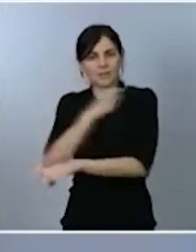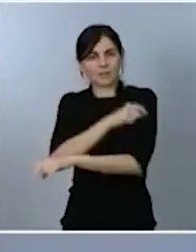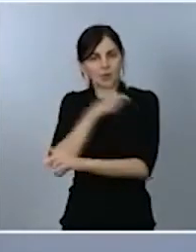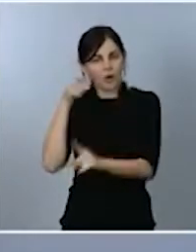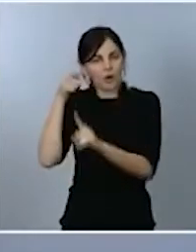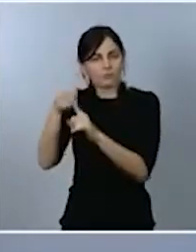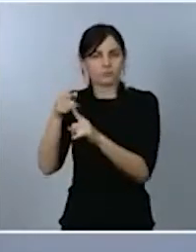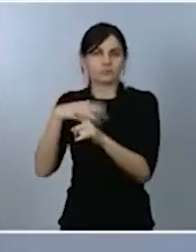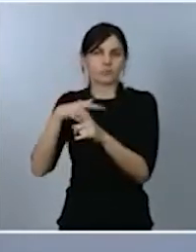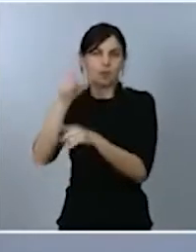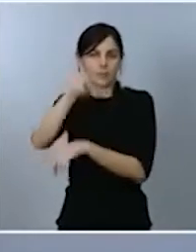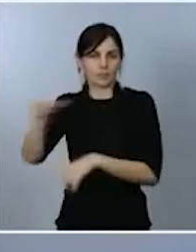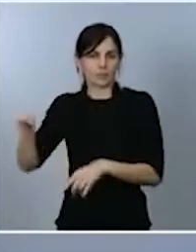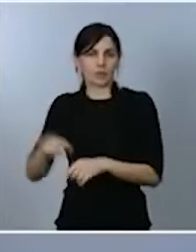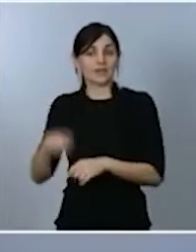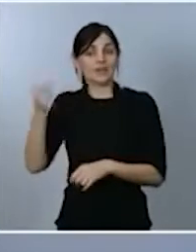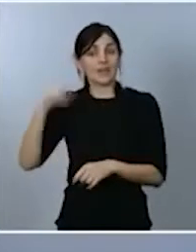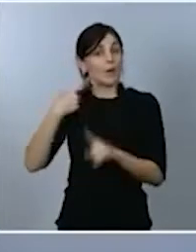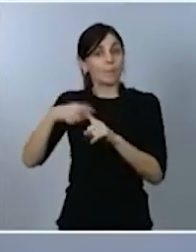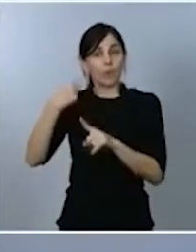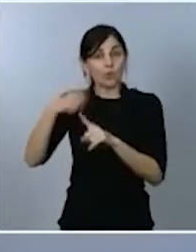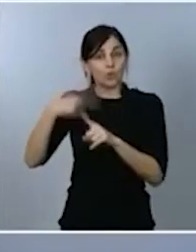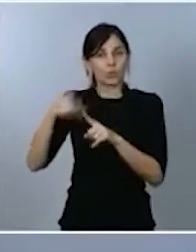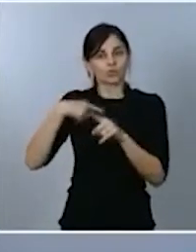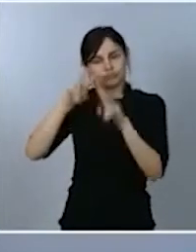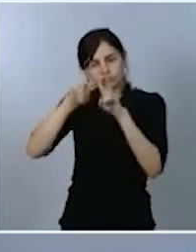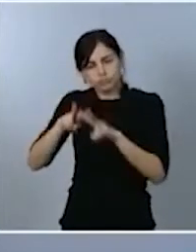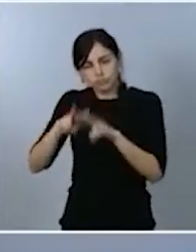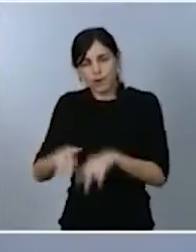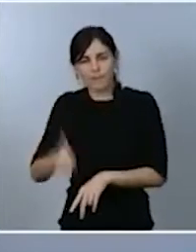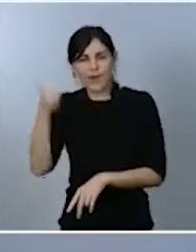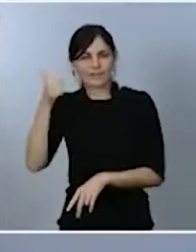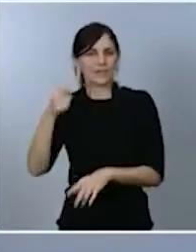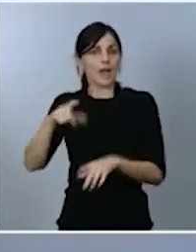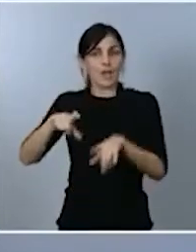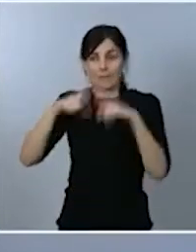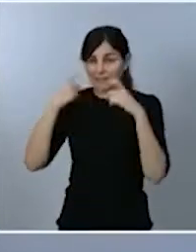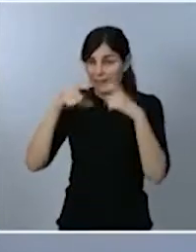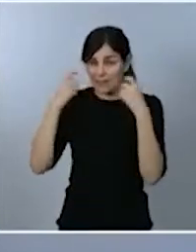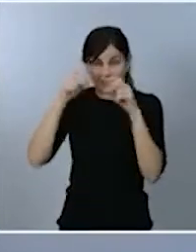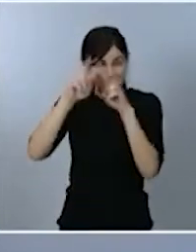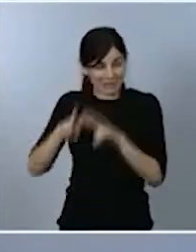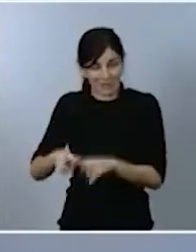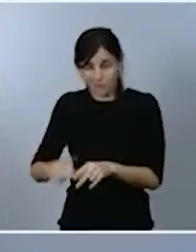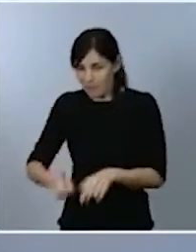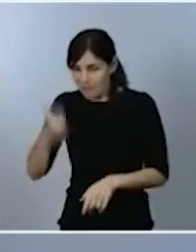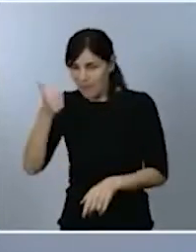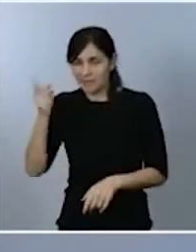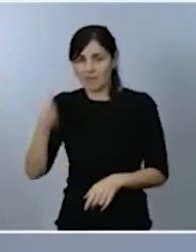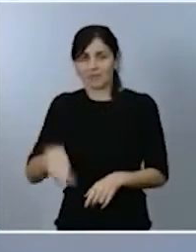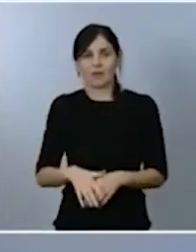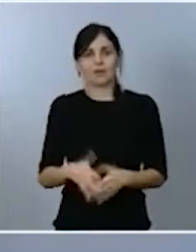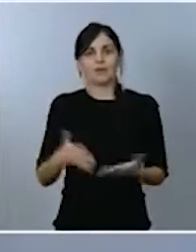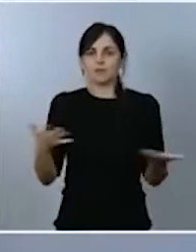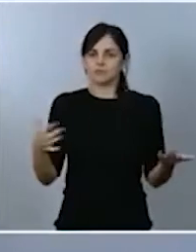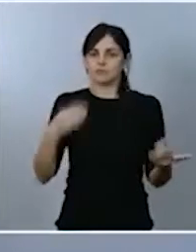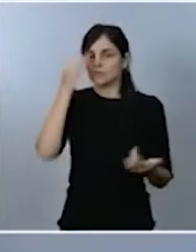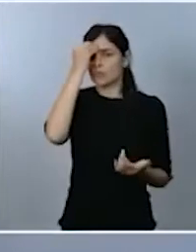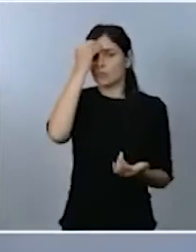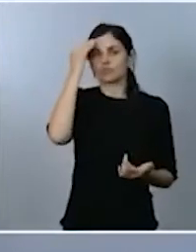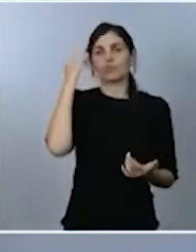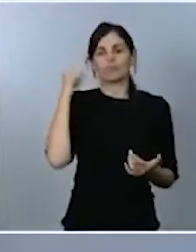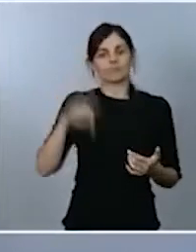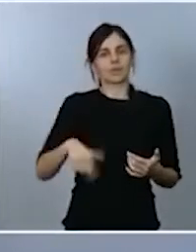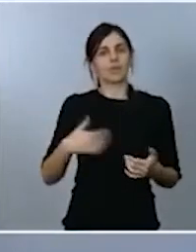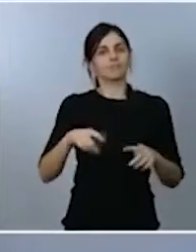estos productos. También mascarillas, etc. Creo que tenemos que estar orgullosos del esfuerzo que ha hecho también la